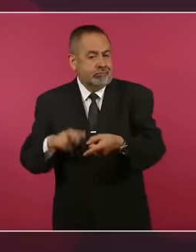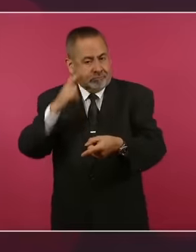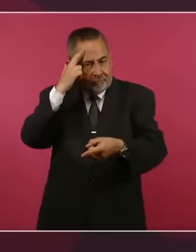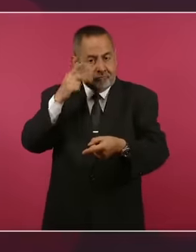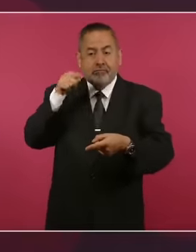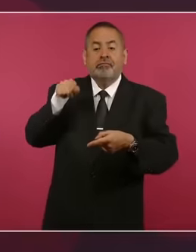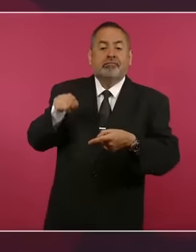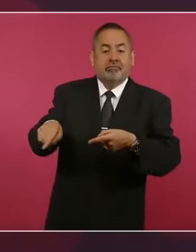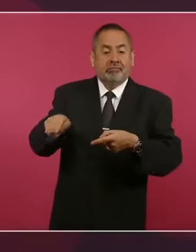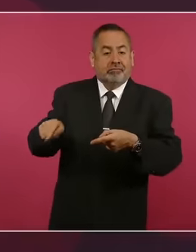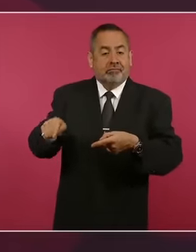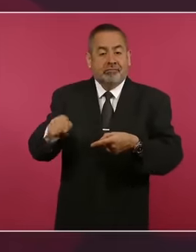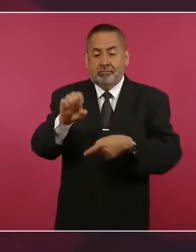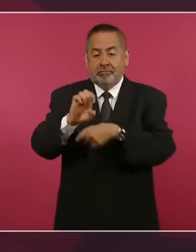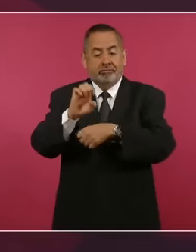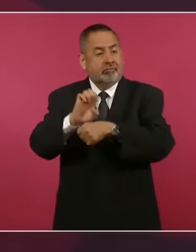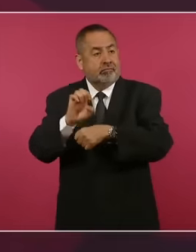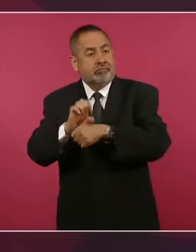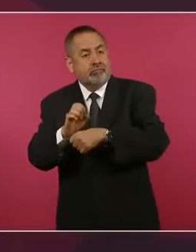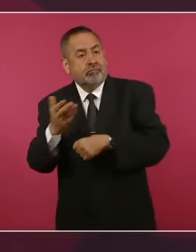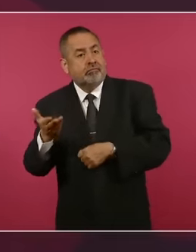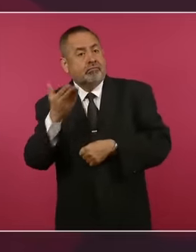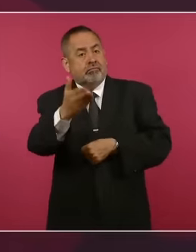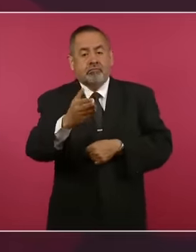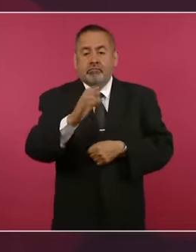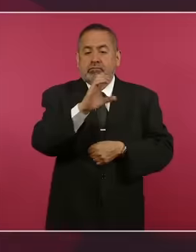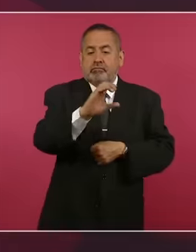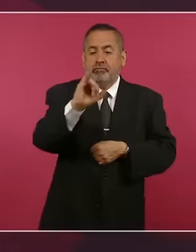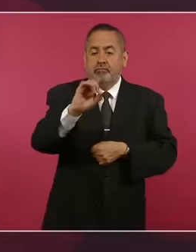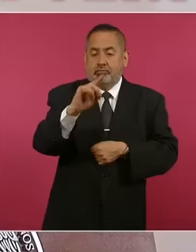presidente, ante la Corte Interamericana de Derechos Humanos,